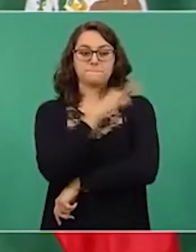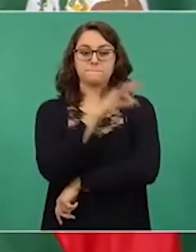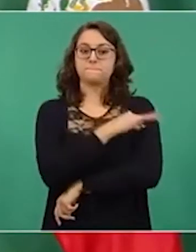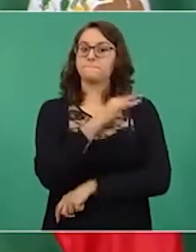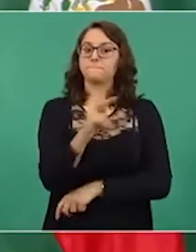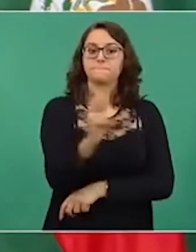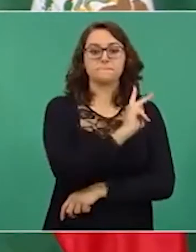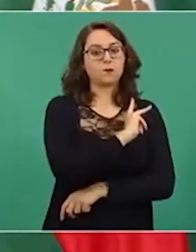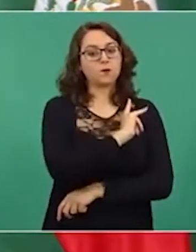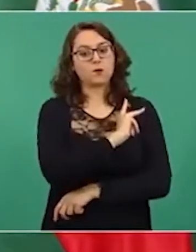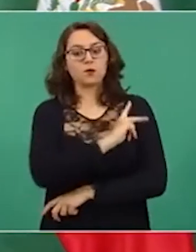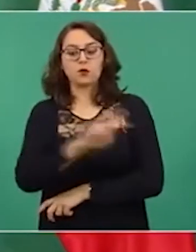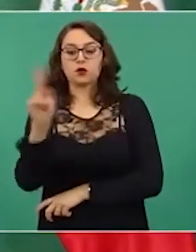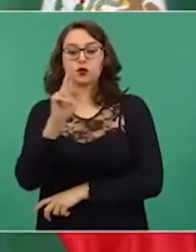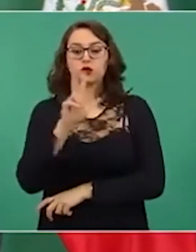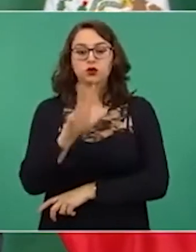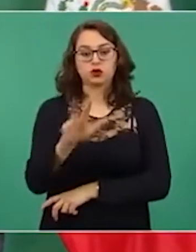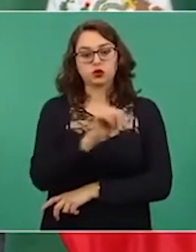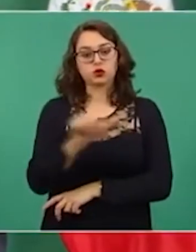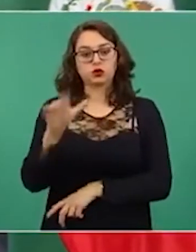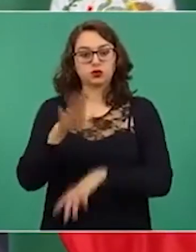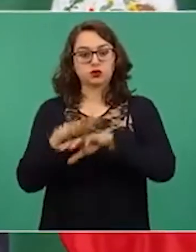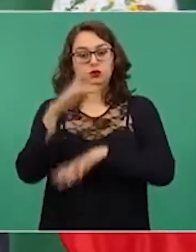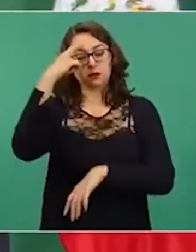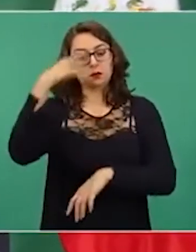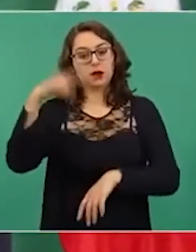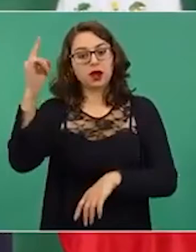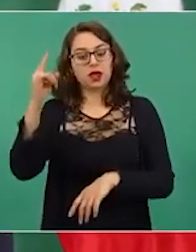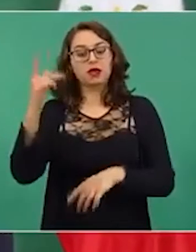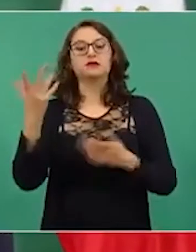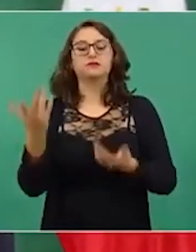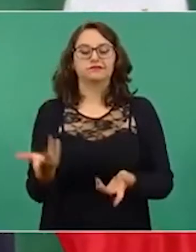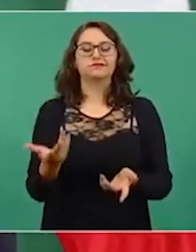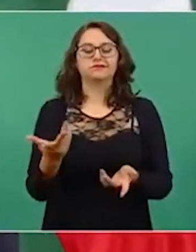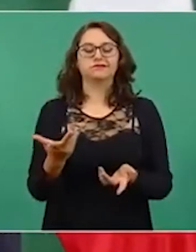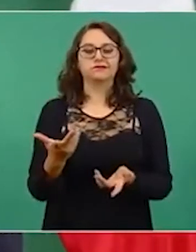facilitar el acuerdo. Entonces,